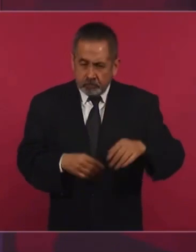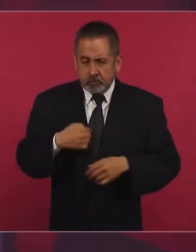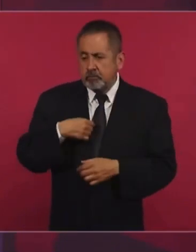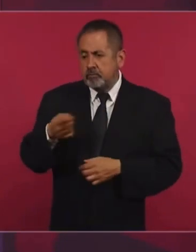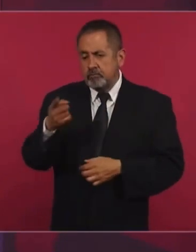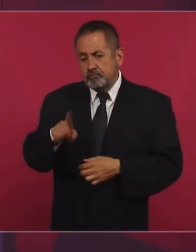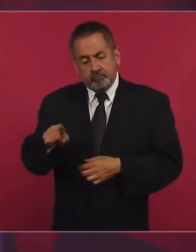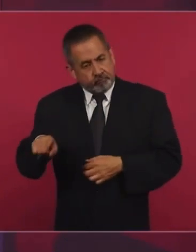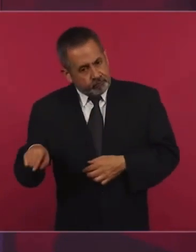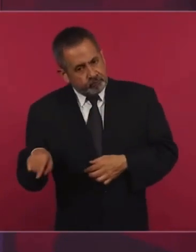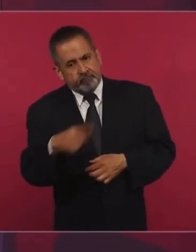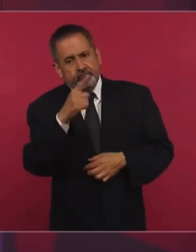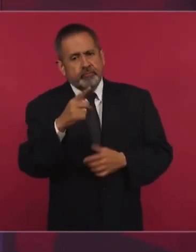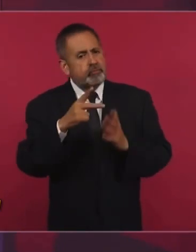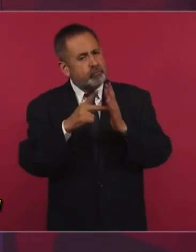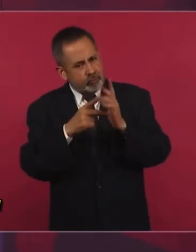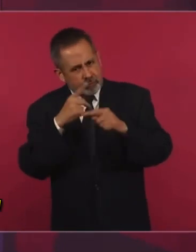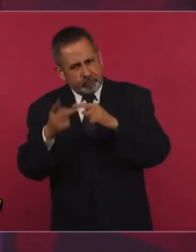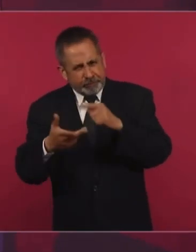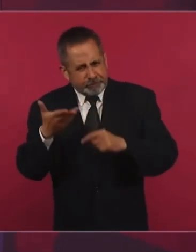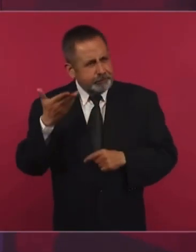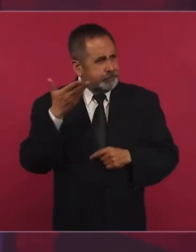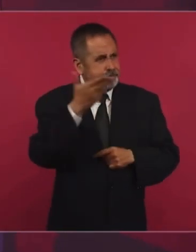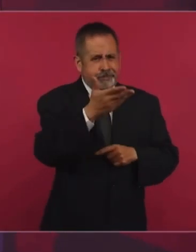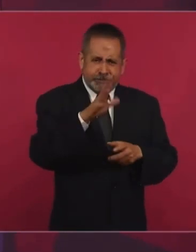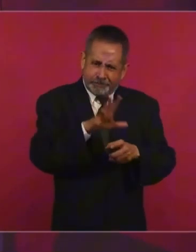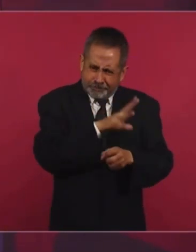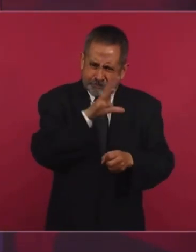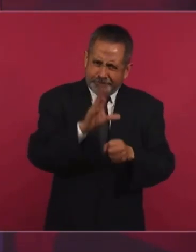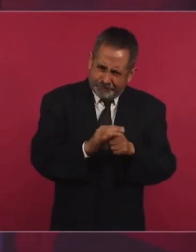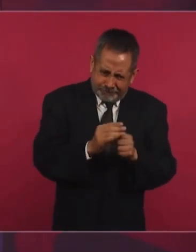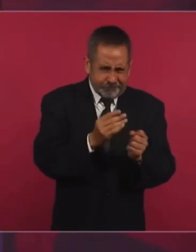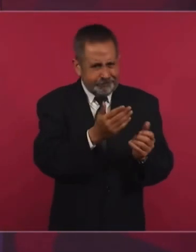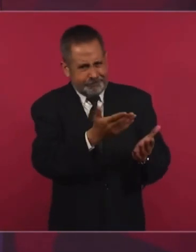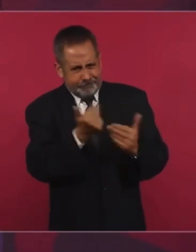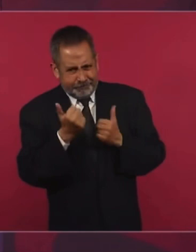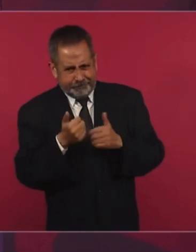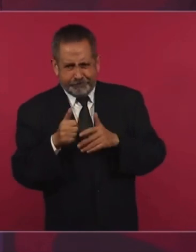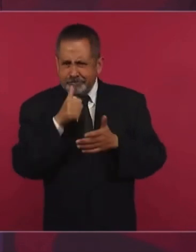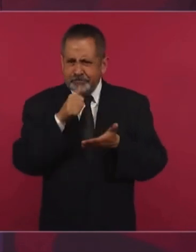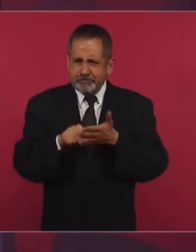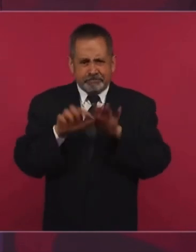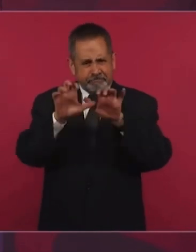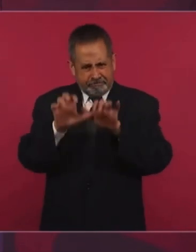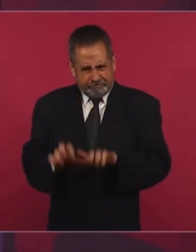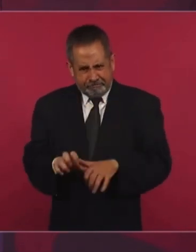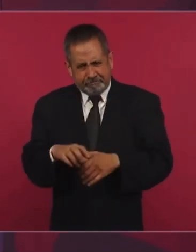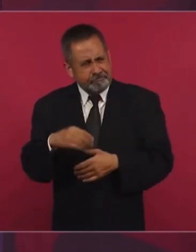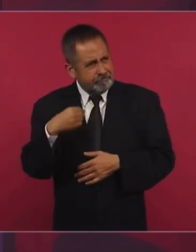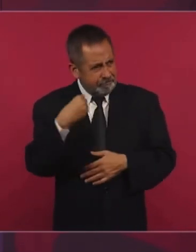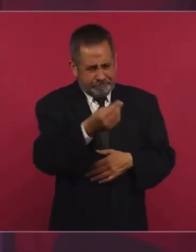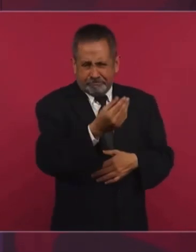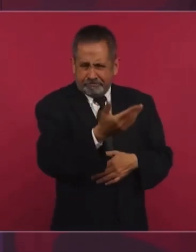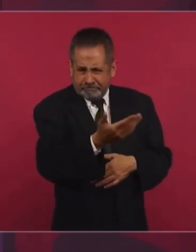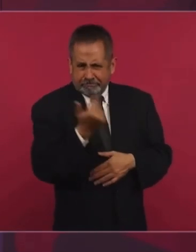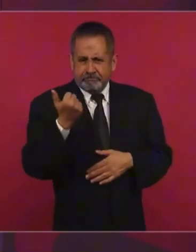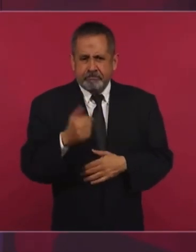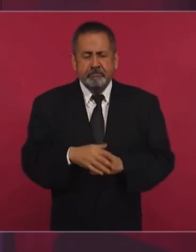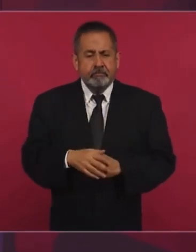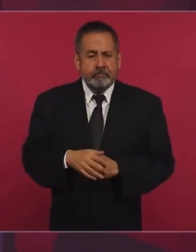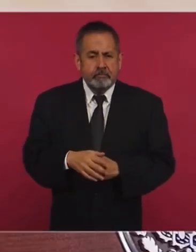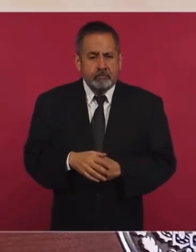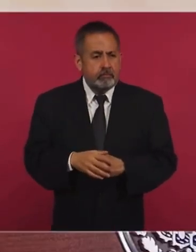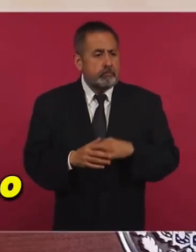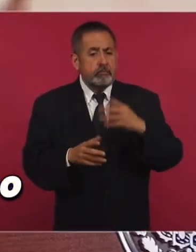que se volviera a solicitar por escrito y nos